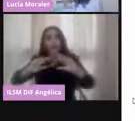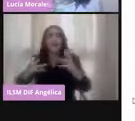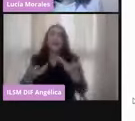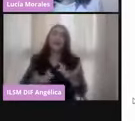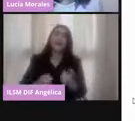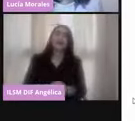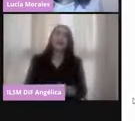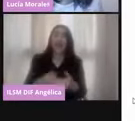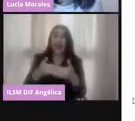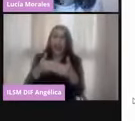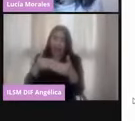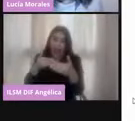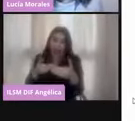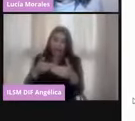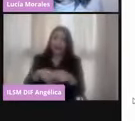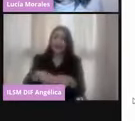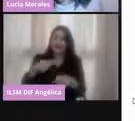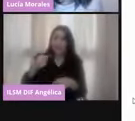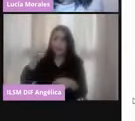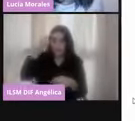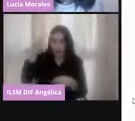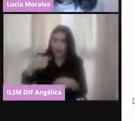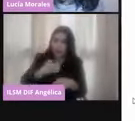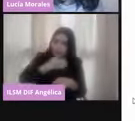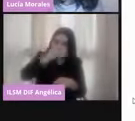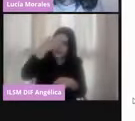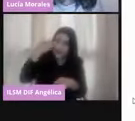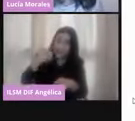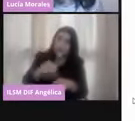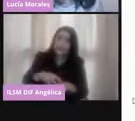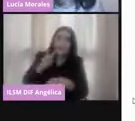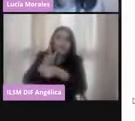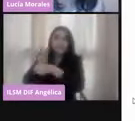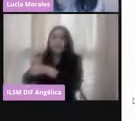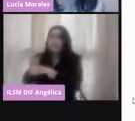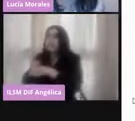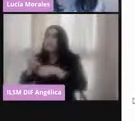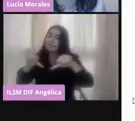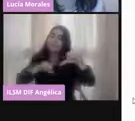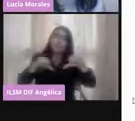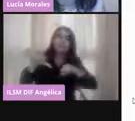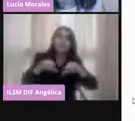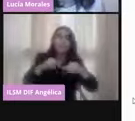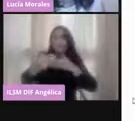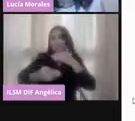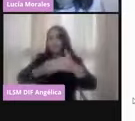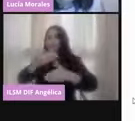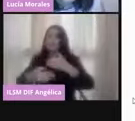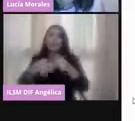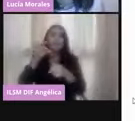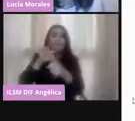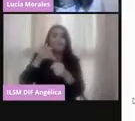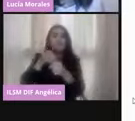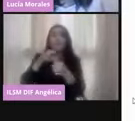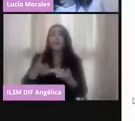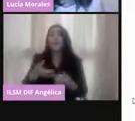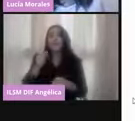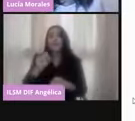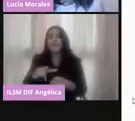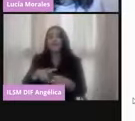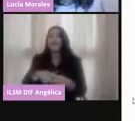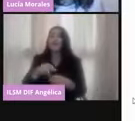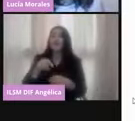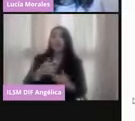observar todas estas actividades que tienen que ver con el desarrollo del proceso electoral y que se acreditan en el